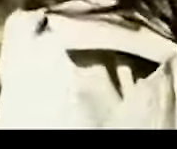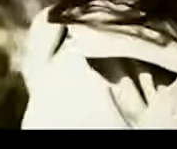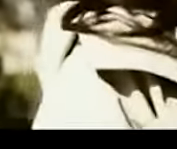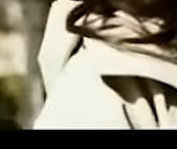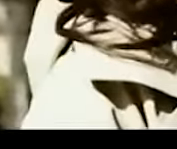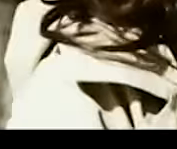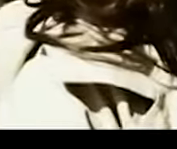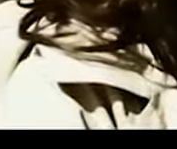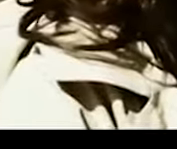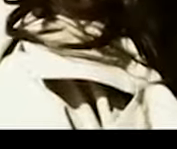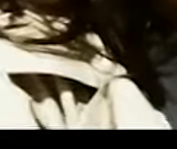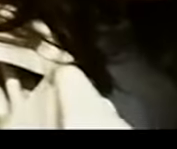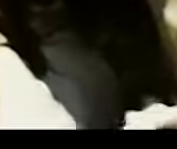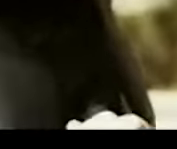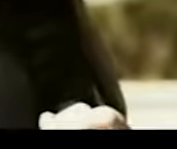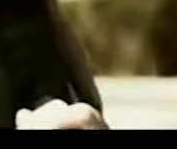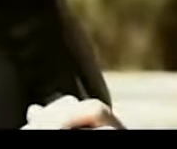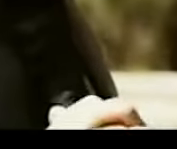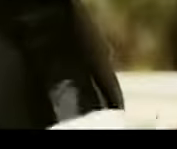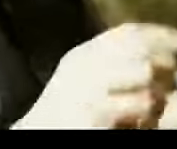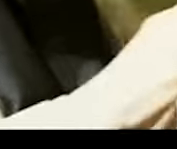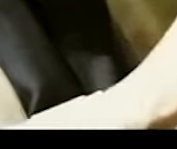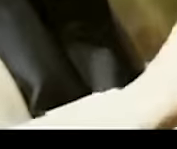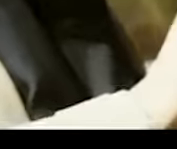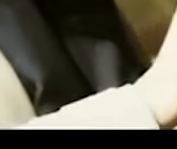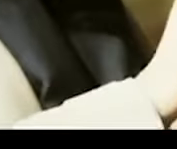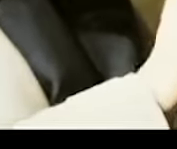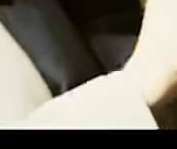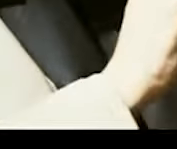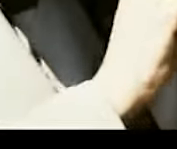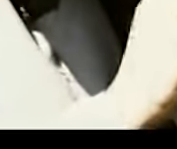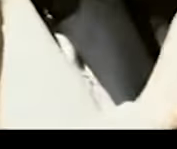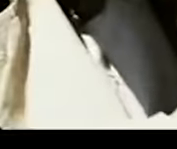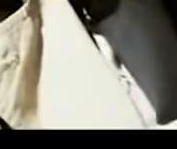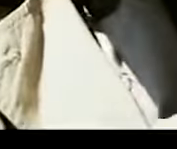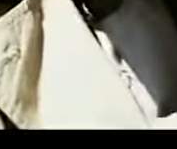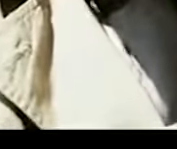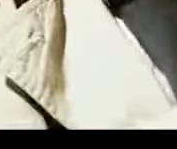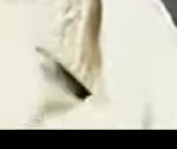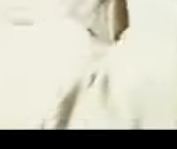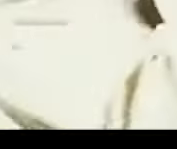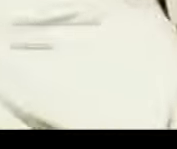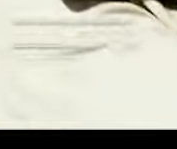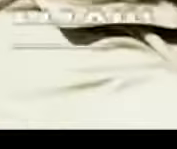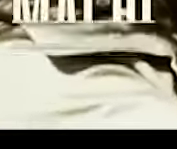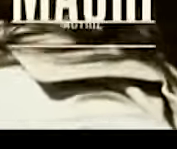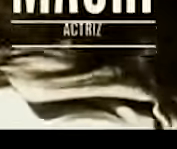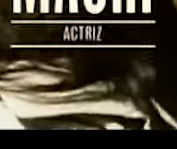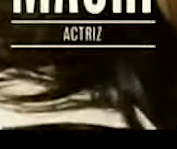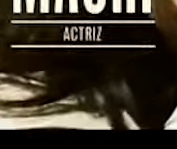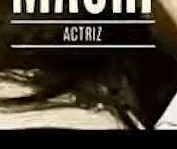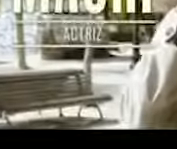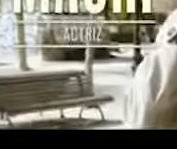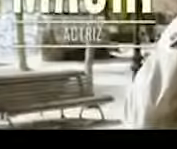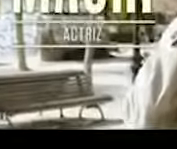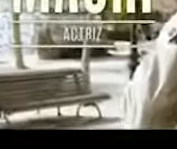ahora me vas a dar unas gafas sí, esas son las gafas que a ver que se supone que no veo absolutamente nada